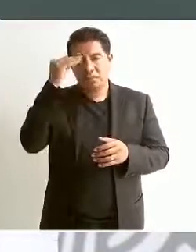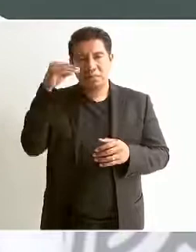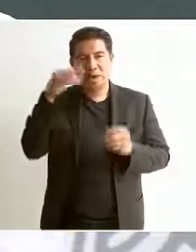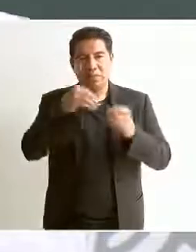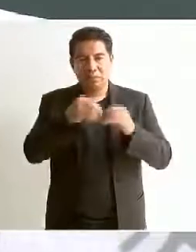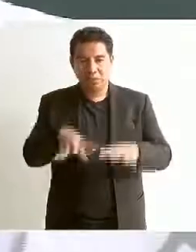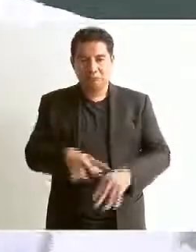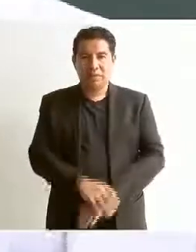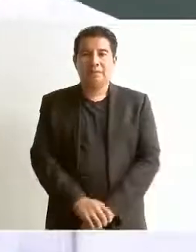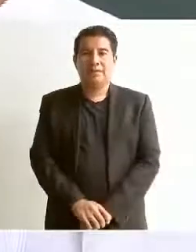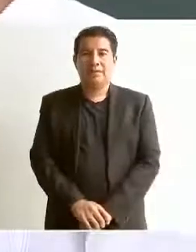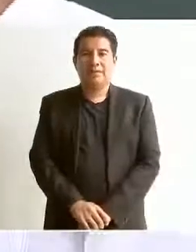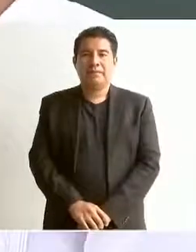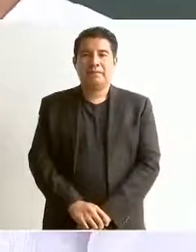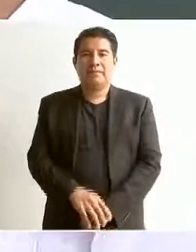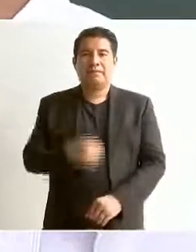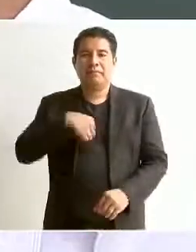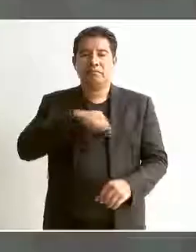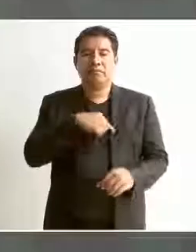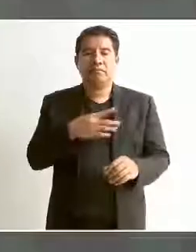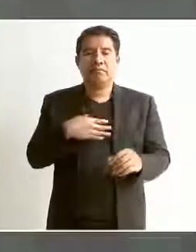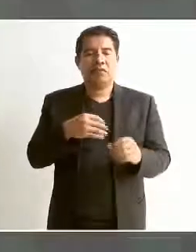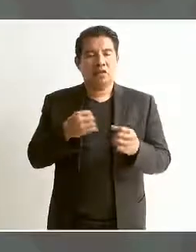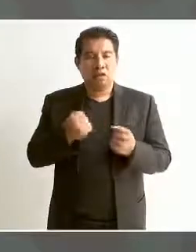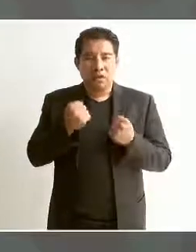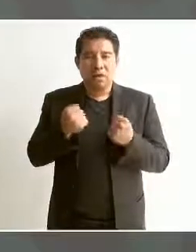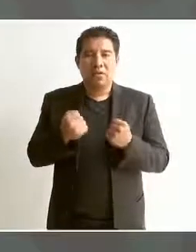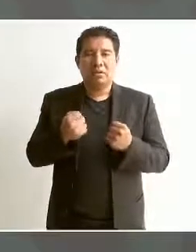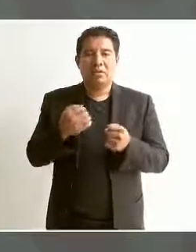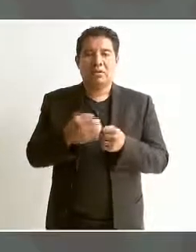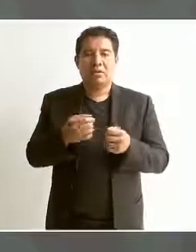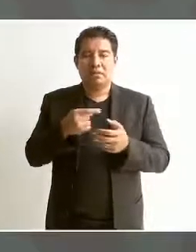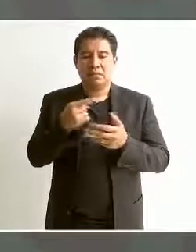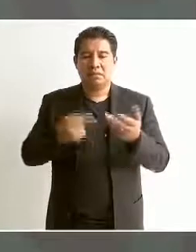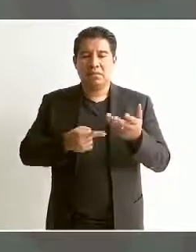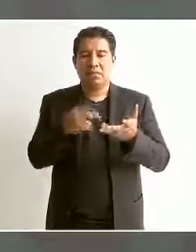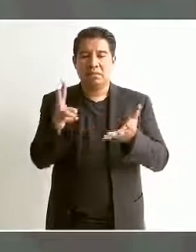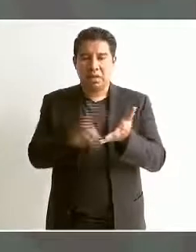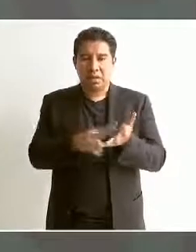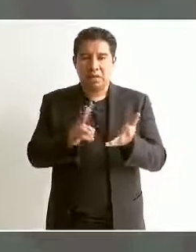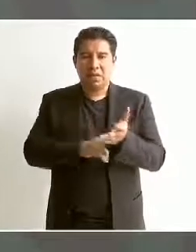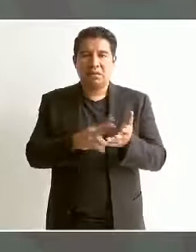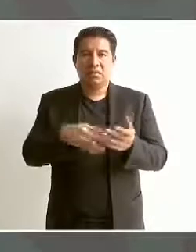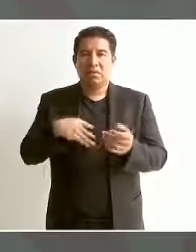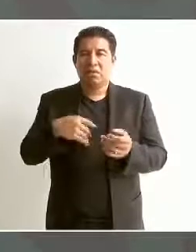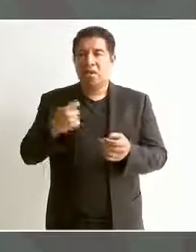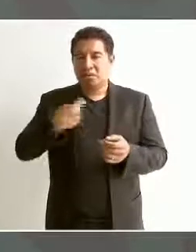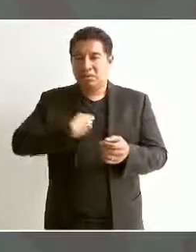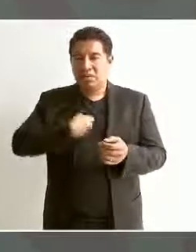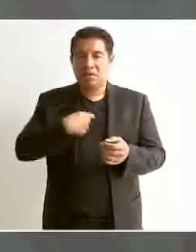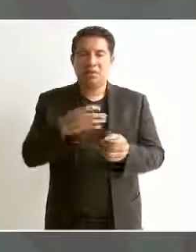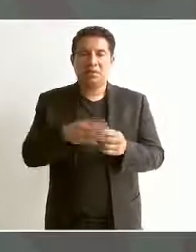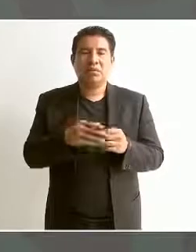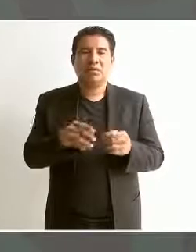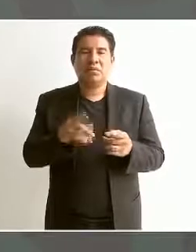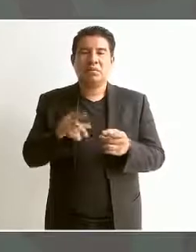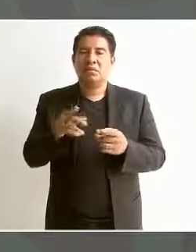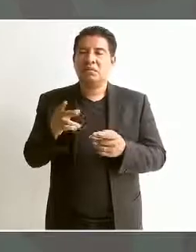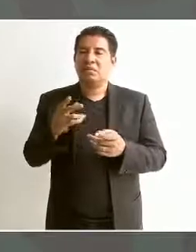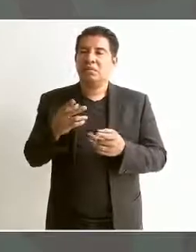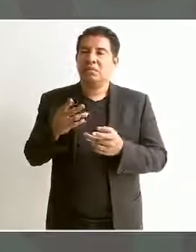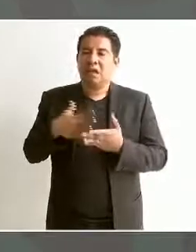Nosotros tenemos que fortalecer nuestros valores, nuestra identidad. el que no sabe de dónde viene,